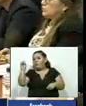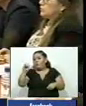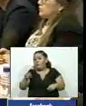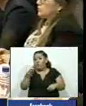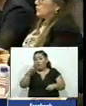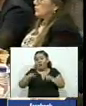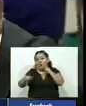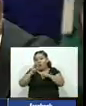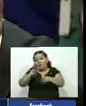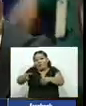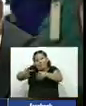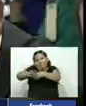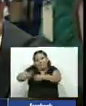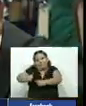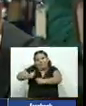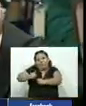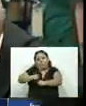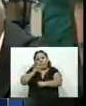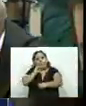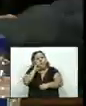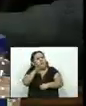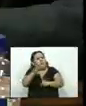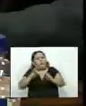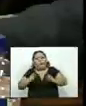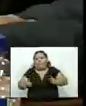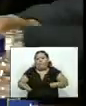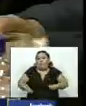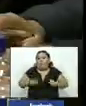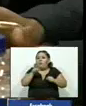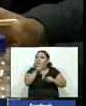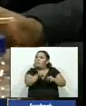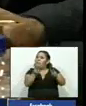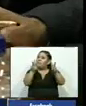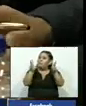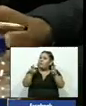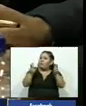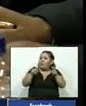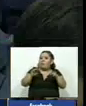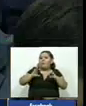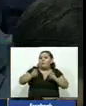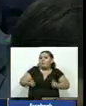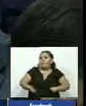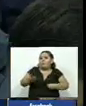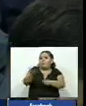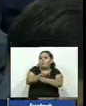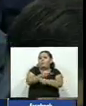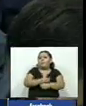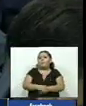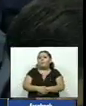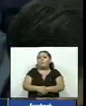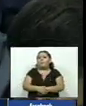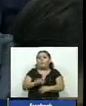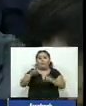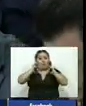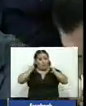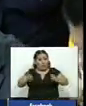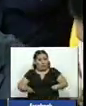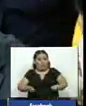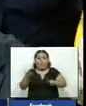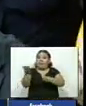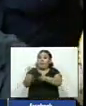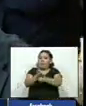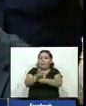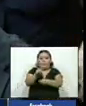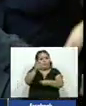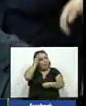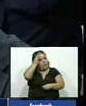conjunto de las fuerzas armadas desestima la versión del gobierno respecto a que se trató de un golpe de estado Si hay un golpe de estado creo que esto